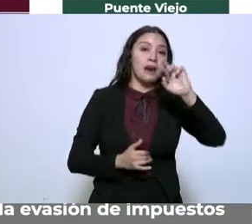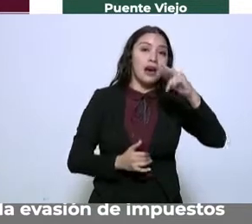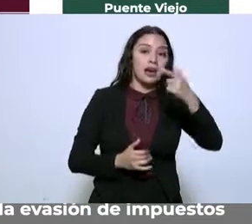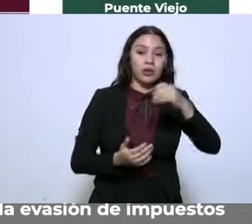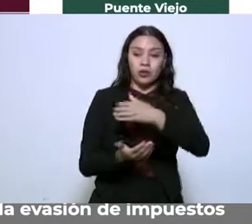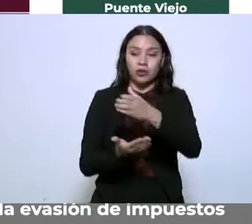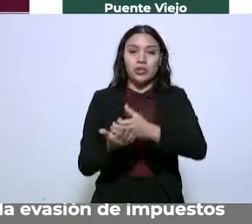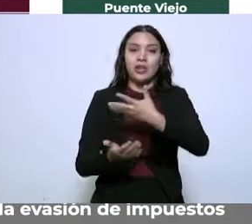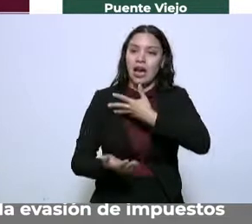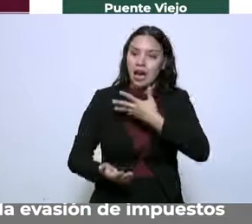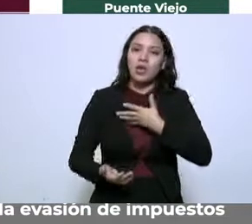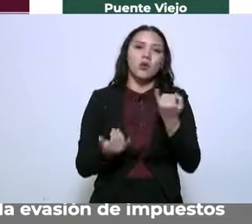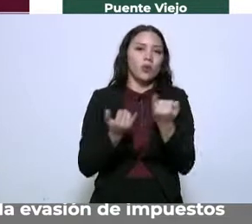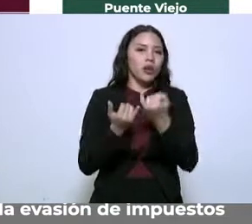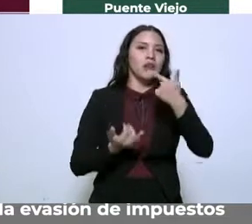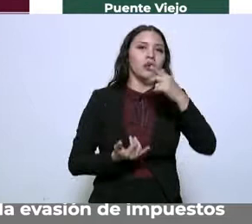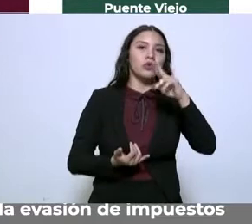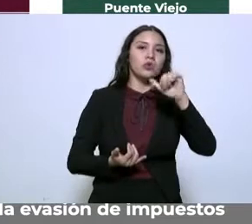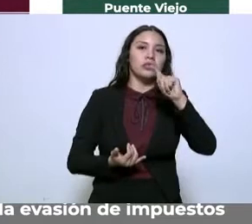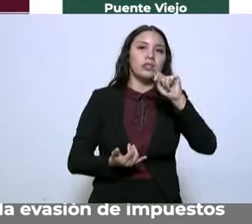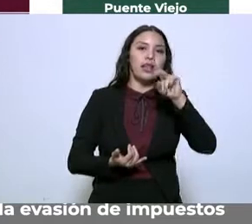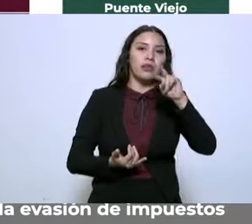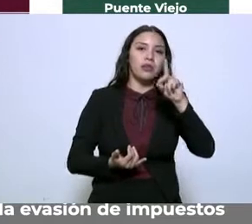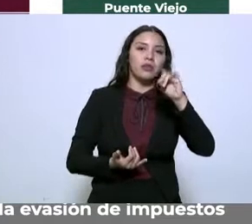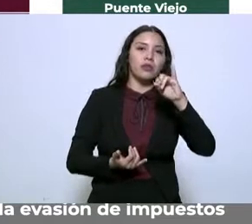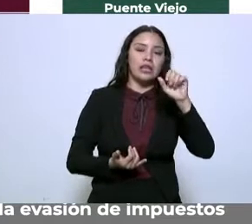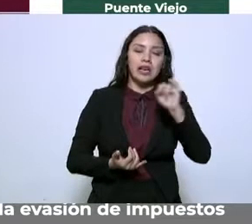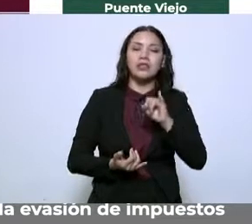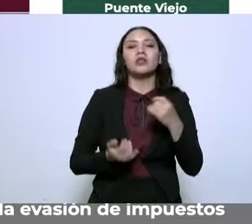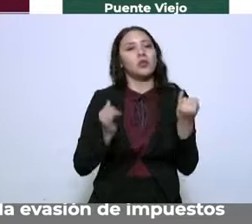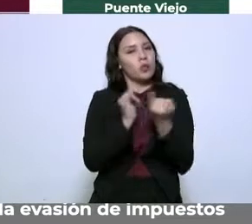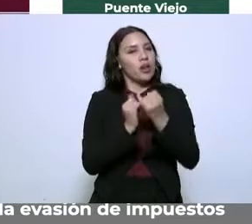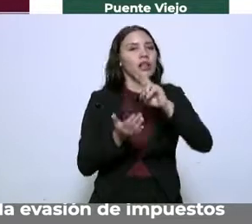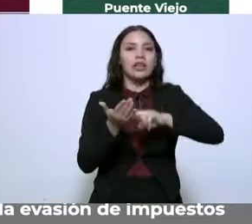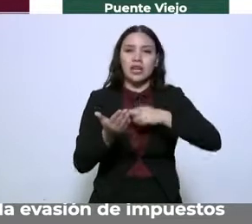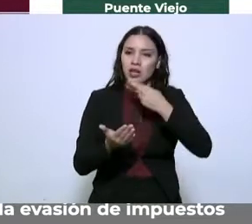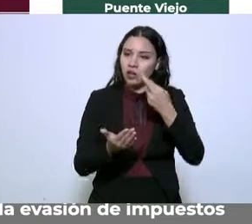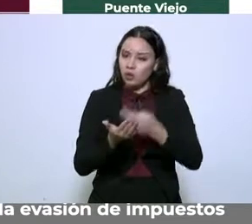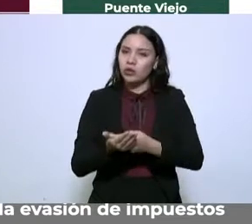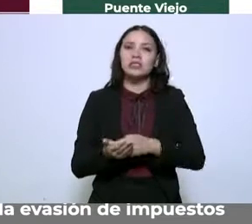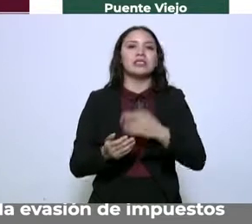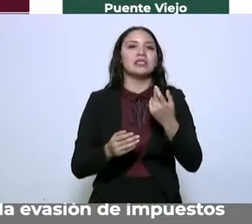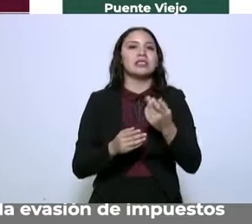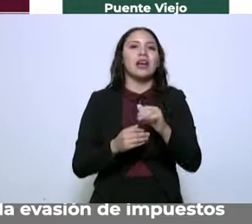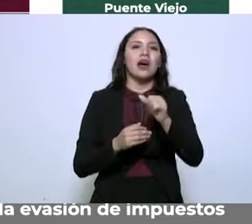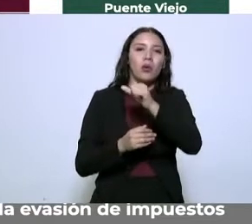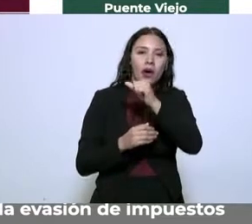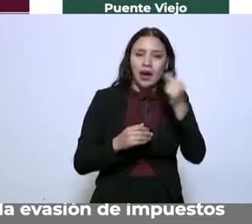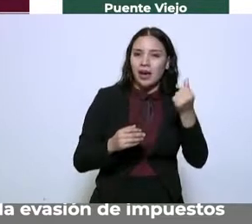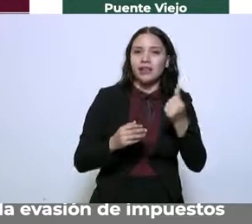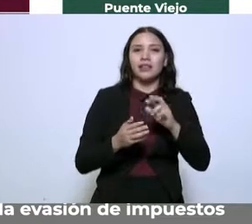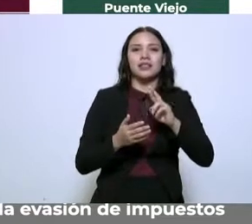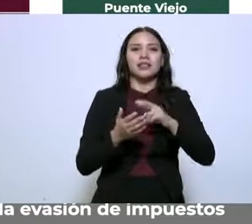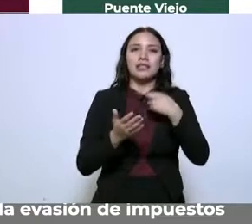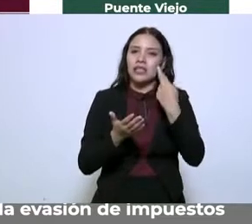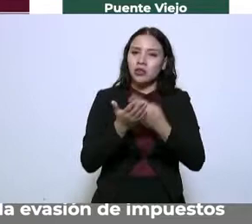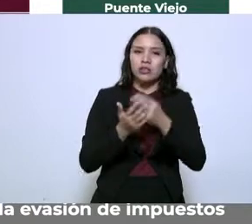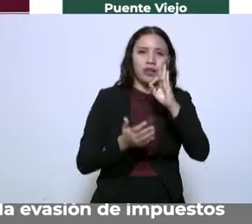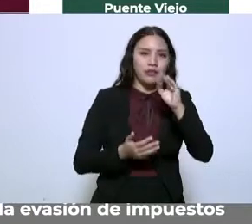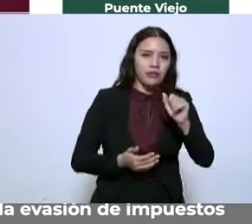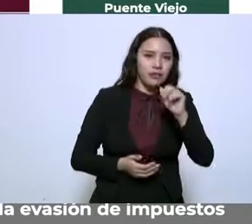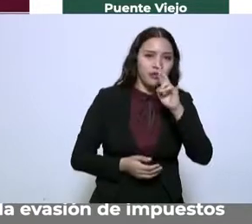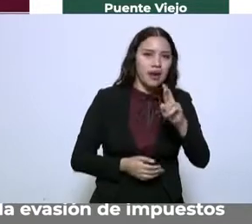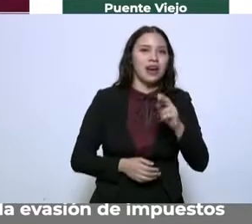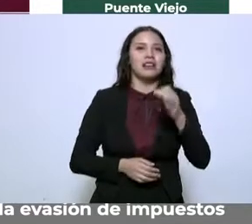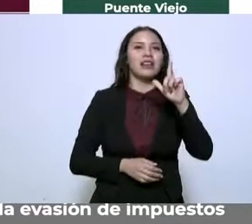Camargo y Gustavo Díaz Ordaz. En Reynosa están Saldúas Mision, Benito Juárez, Reynosa Far, Río Bravo, Dona,